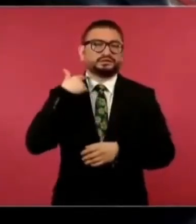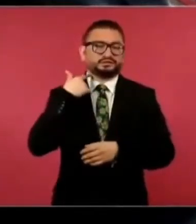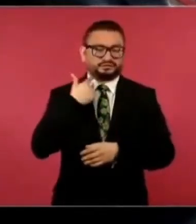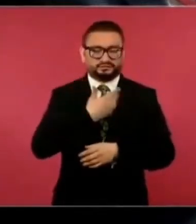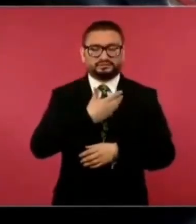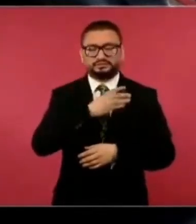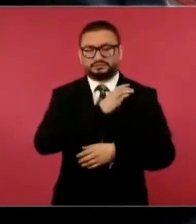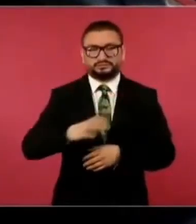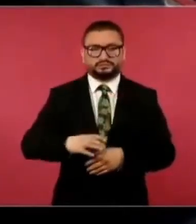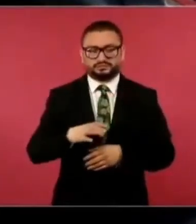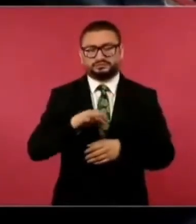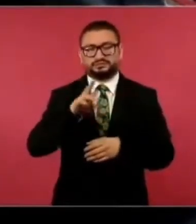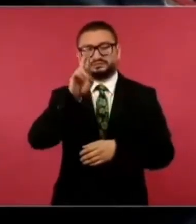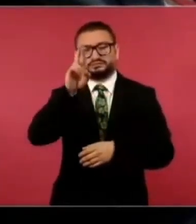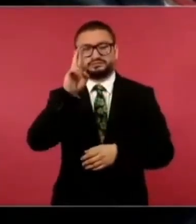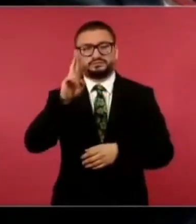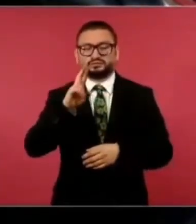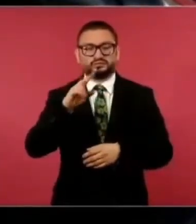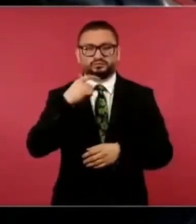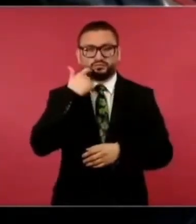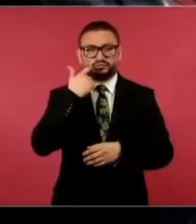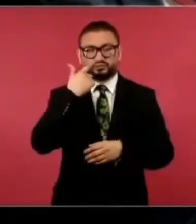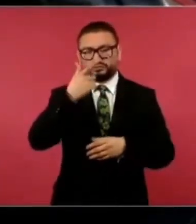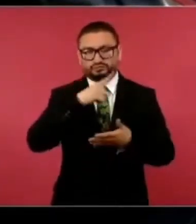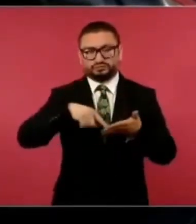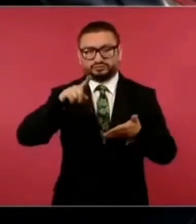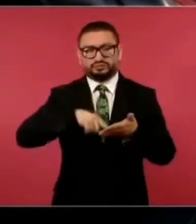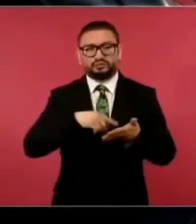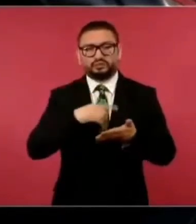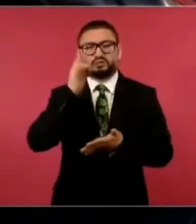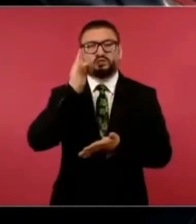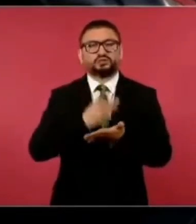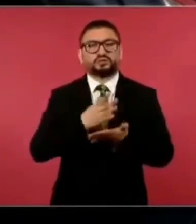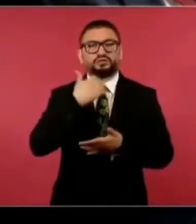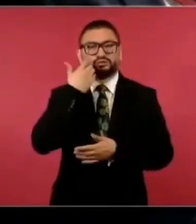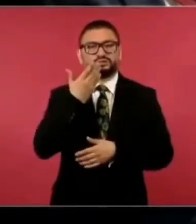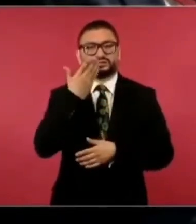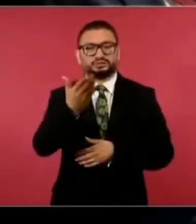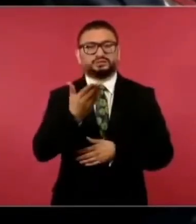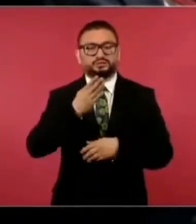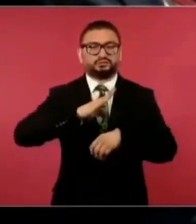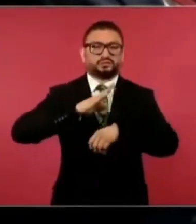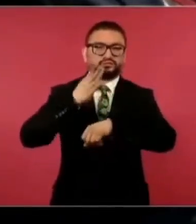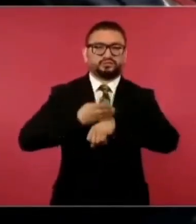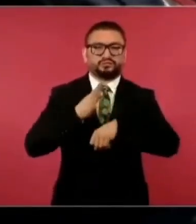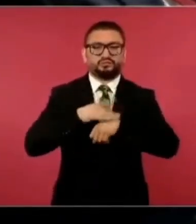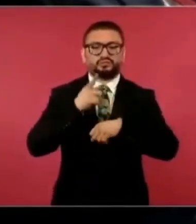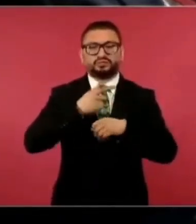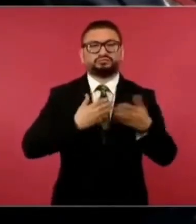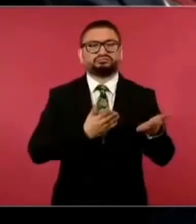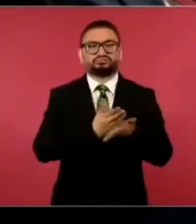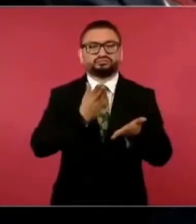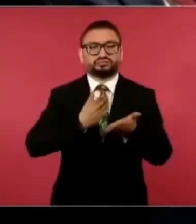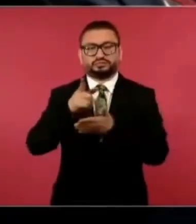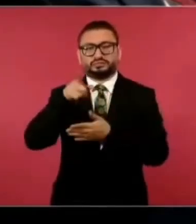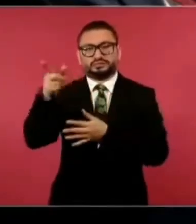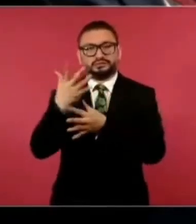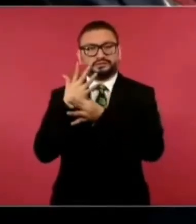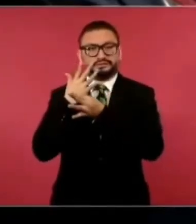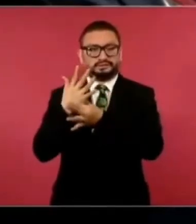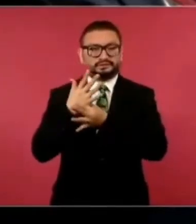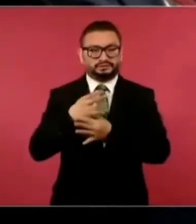subrayó que no pide anular la elección como tal, sino más bien que haya sanciones por la intromisión que ella califica,